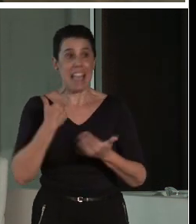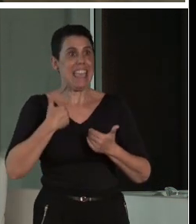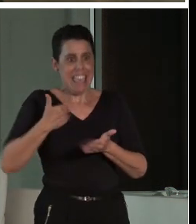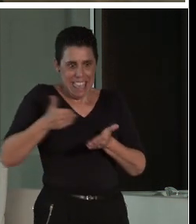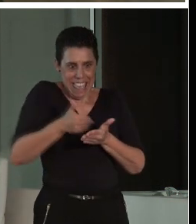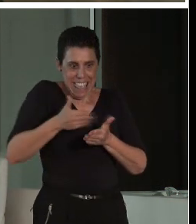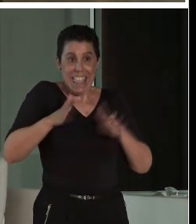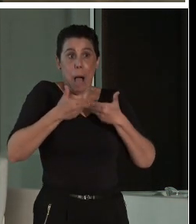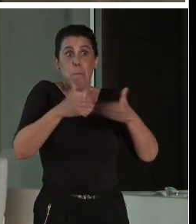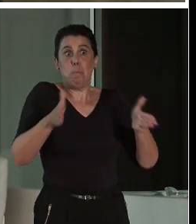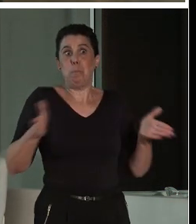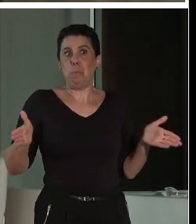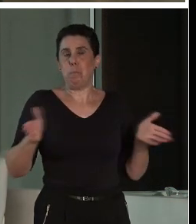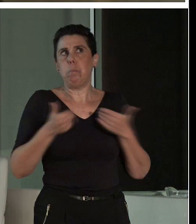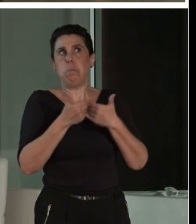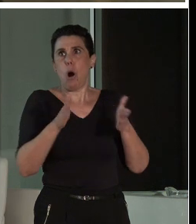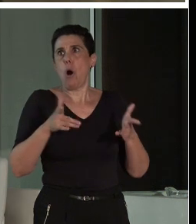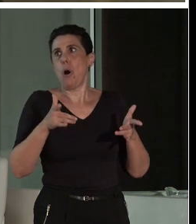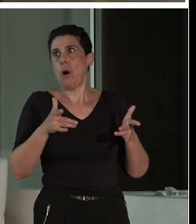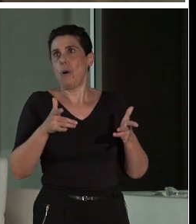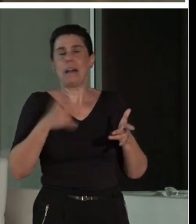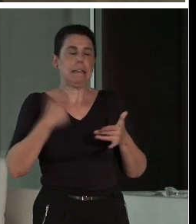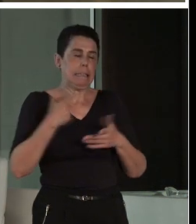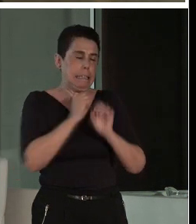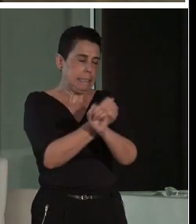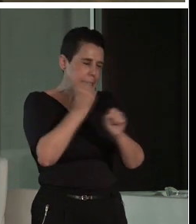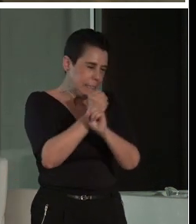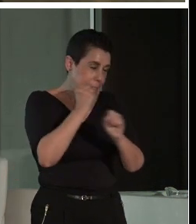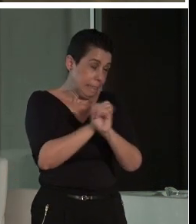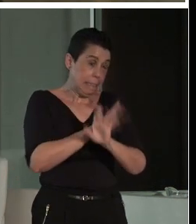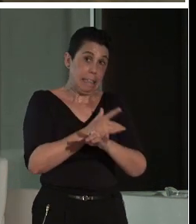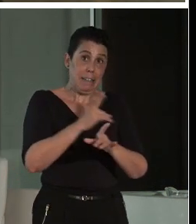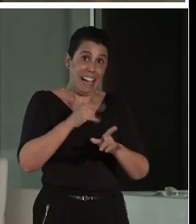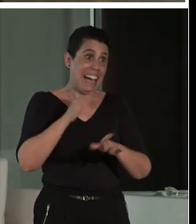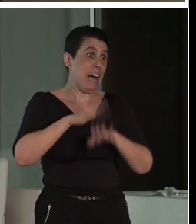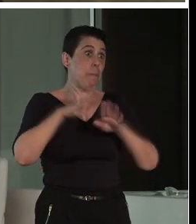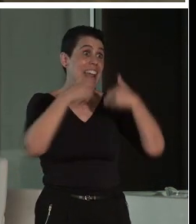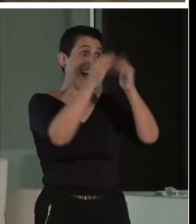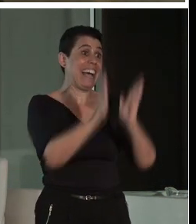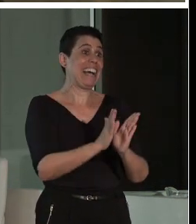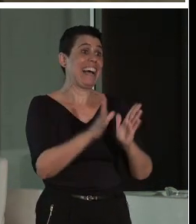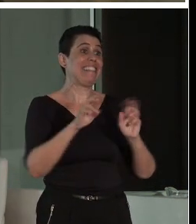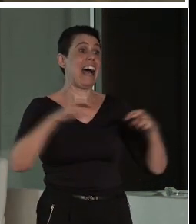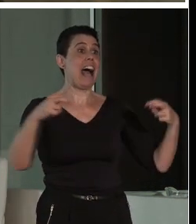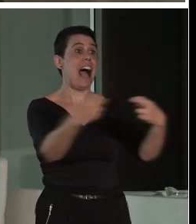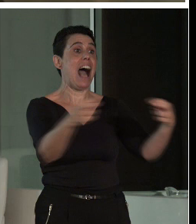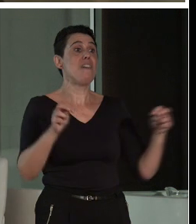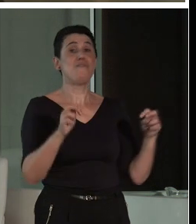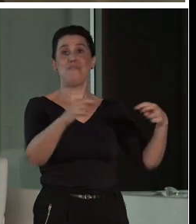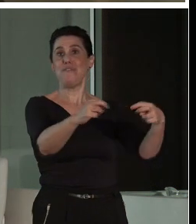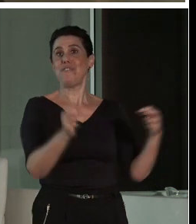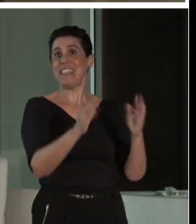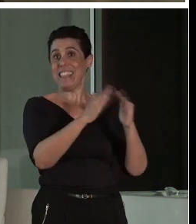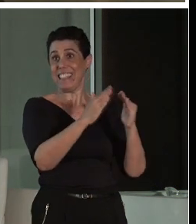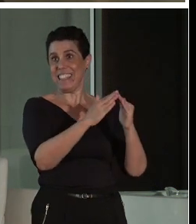que llevamos ahí sudando sangre para abrir la casa del anfiteatro que llevaba cerrada, me parece que nueve años. Y